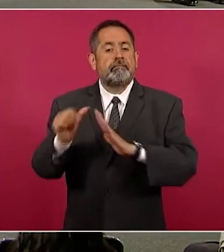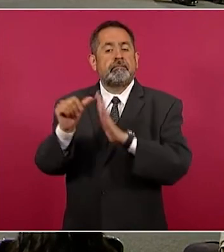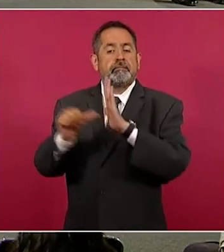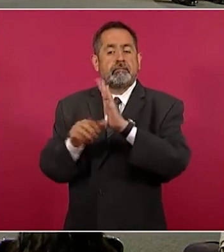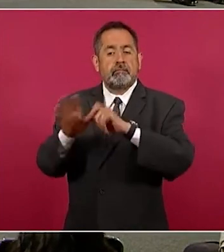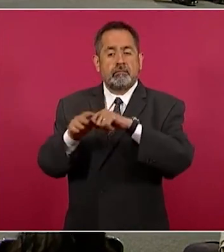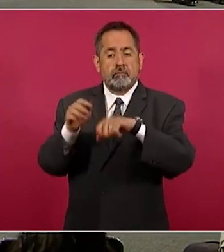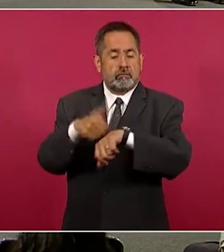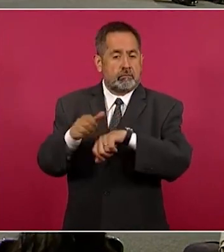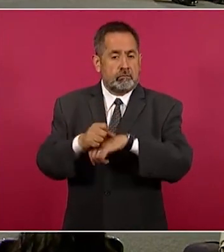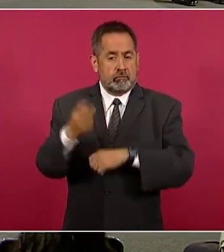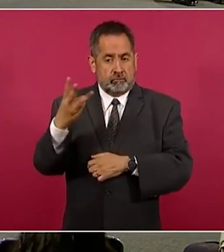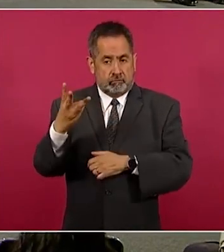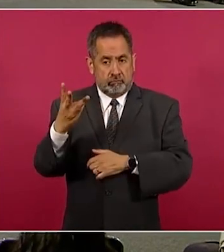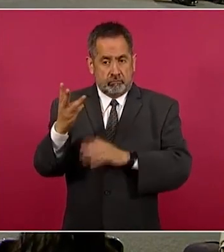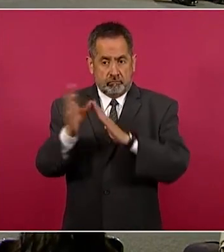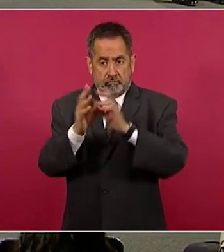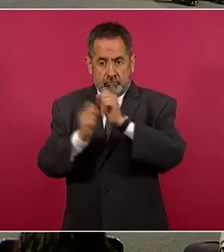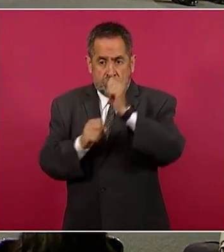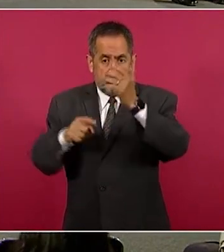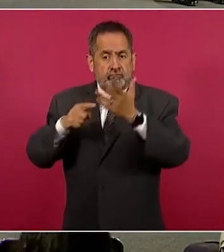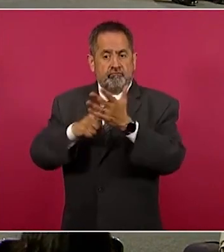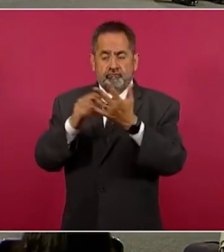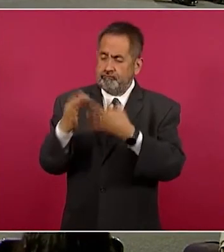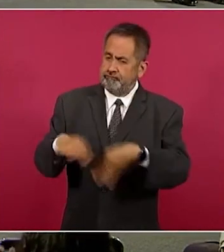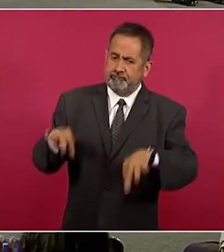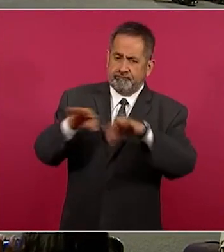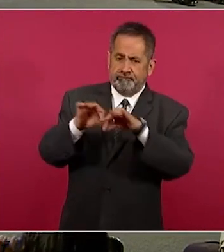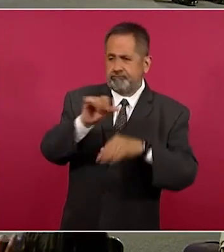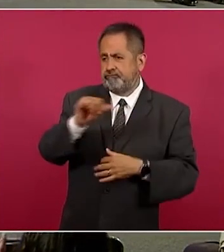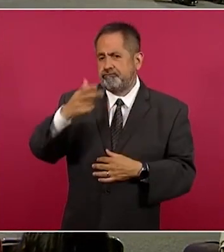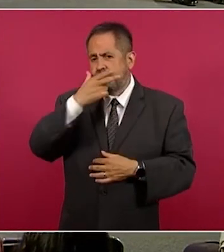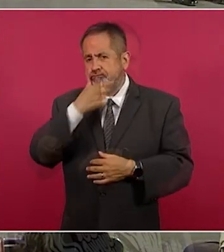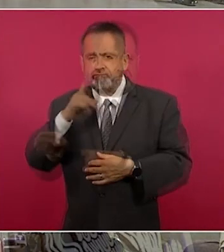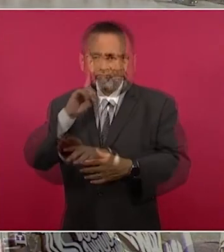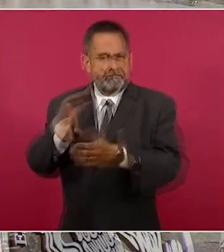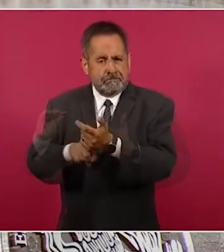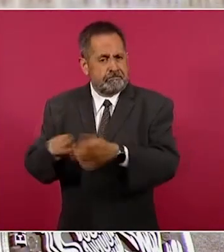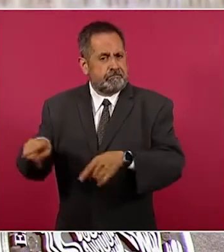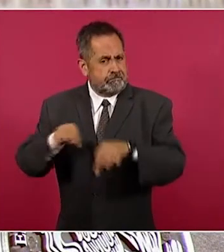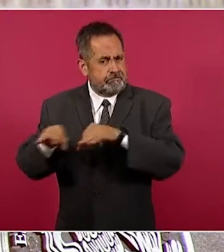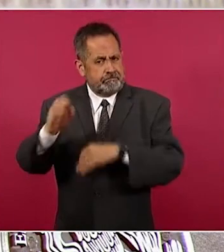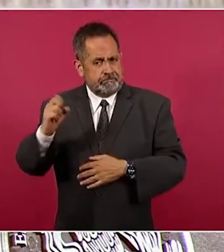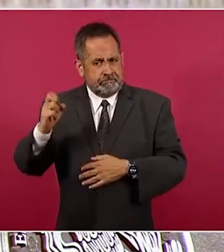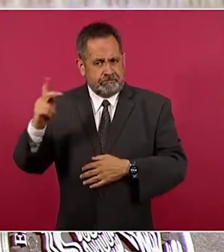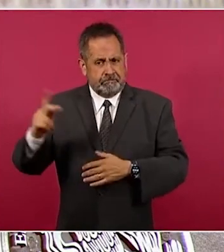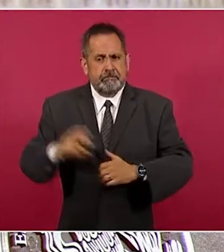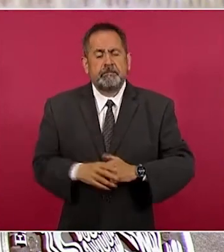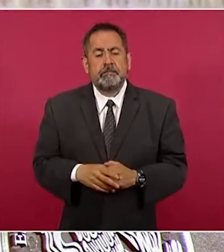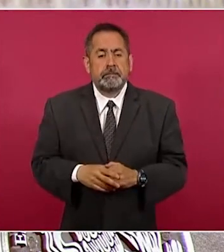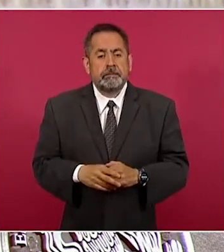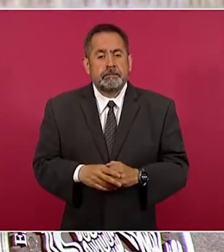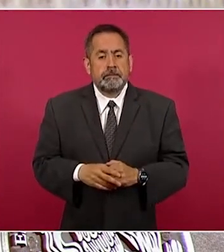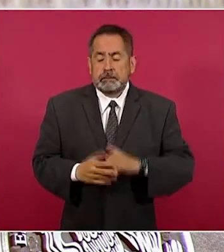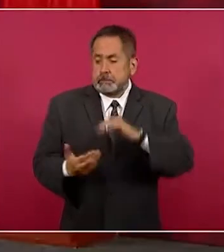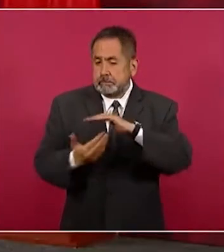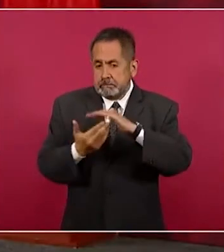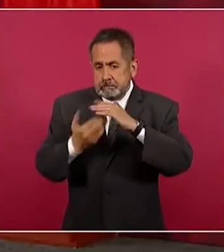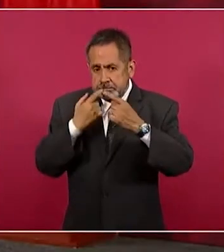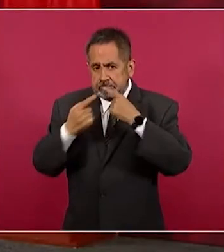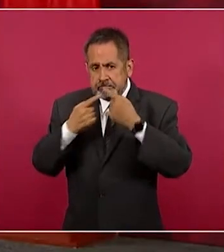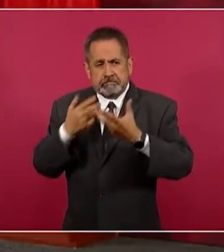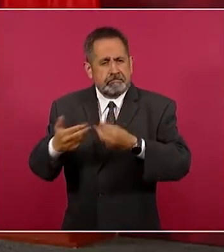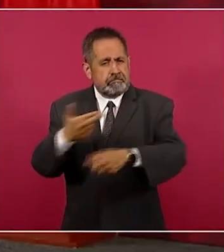,057 docentes que afortunadamente ya han regresado a laborar. Con respecto a la mesa de reinstalación de